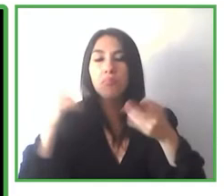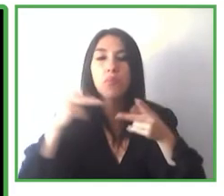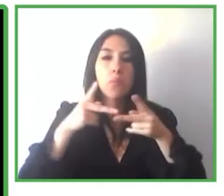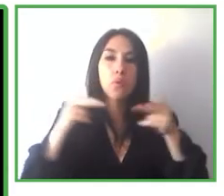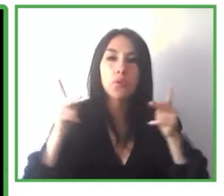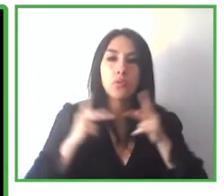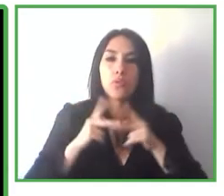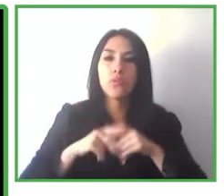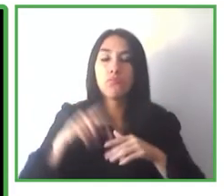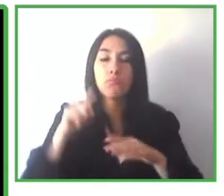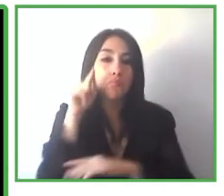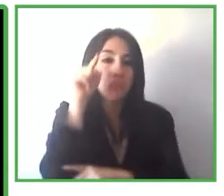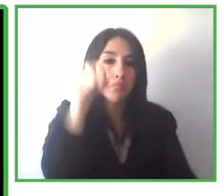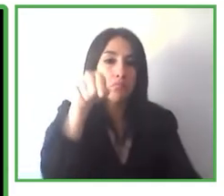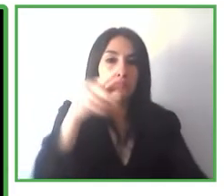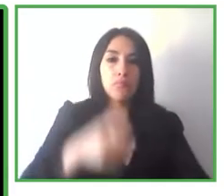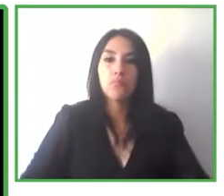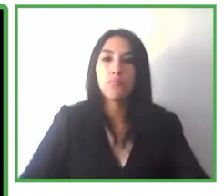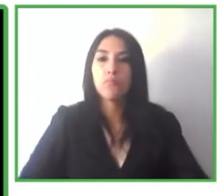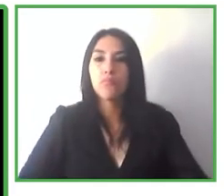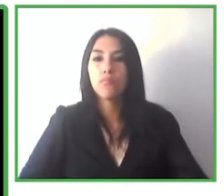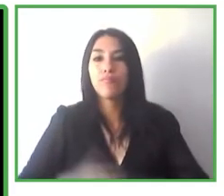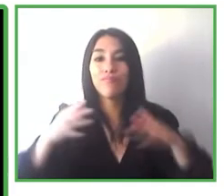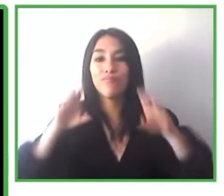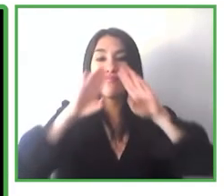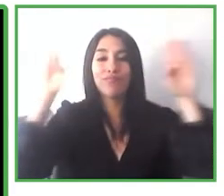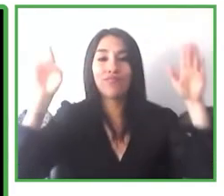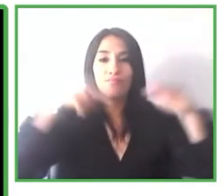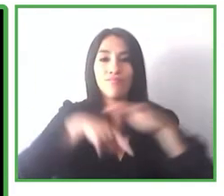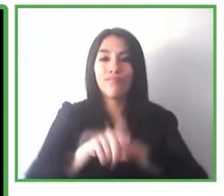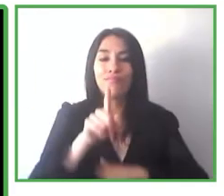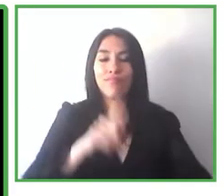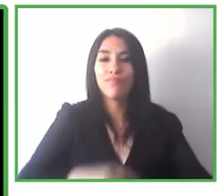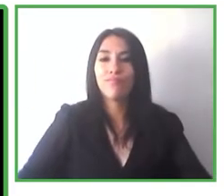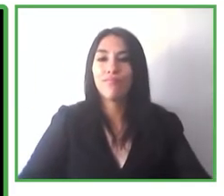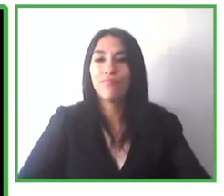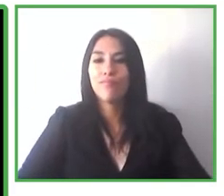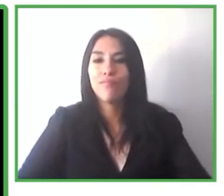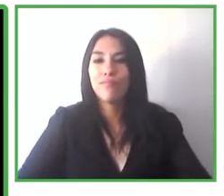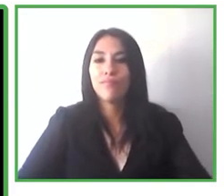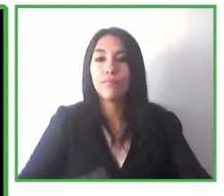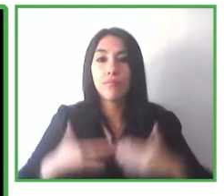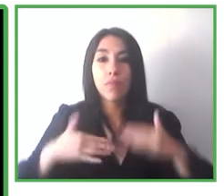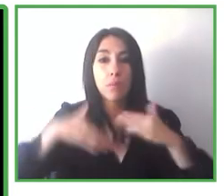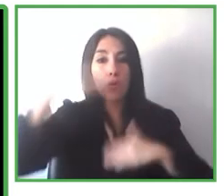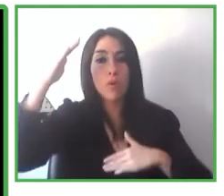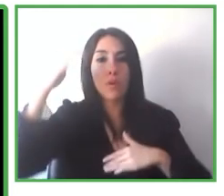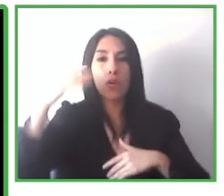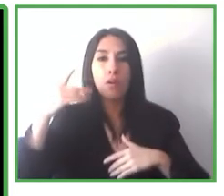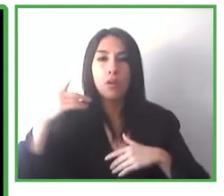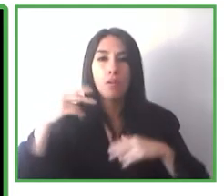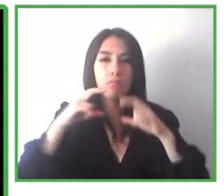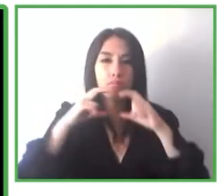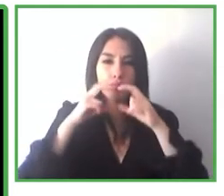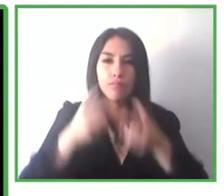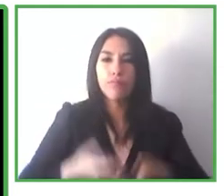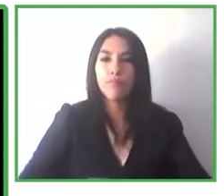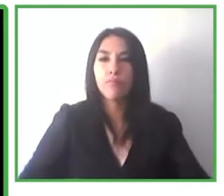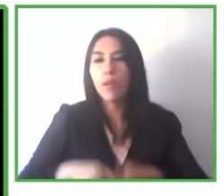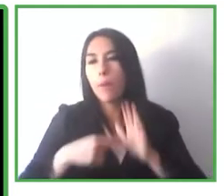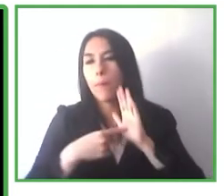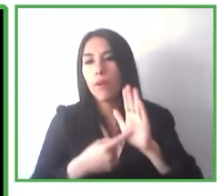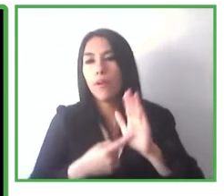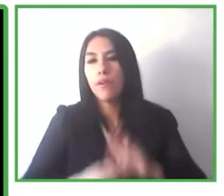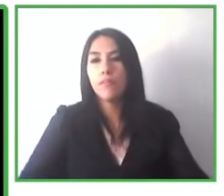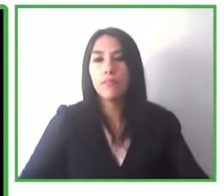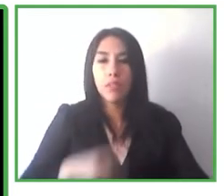al estadio de San Mamés porque tienes un partido que empieza en los próximos 10 minutos y no tienes tiempo para empezar a comprender cómo es esta esta estación que es la primera vez que